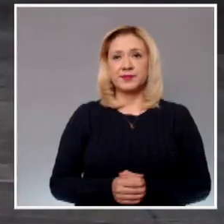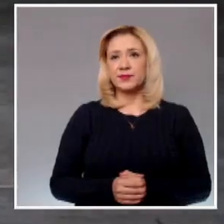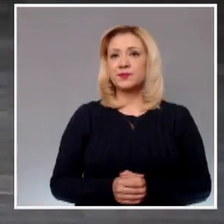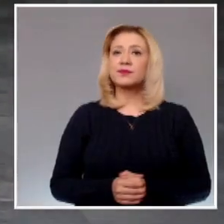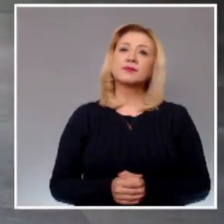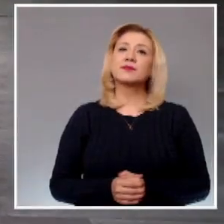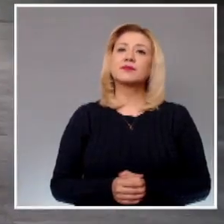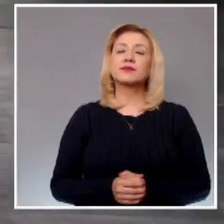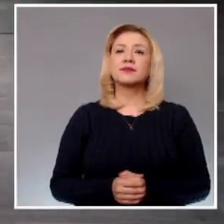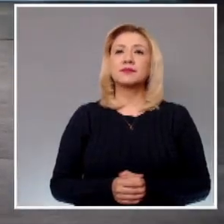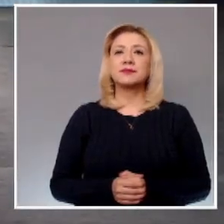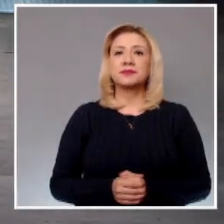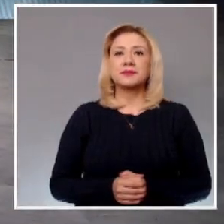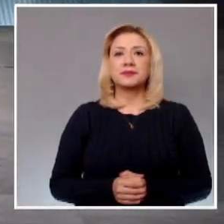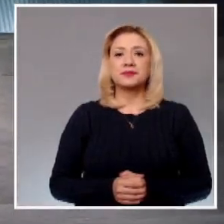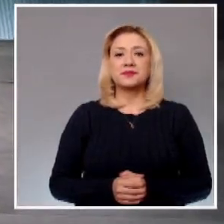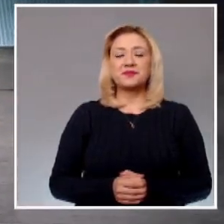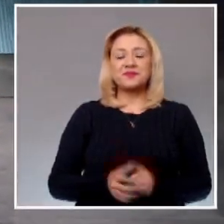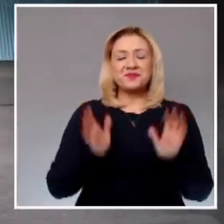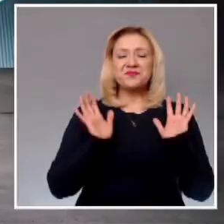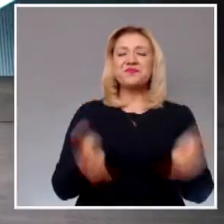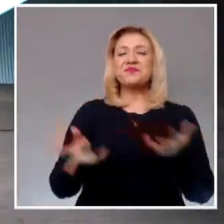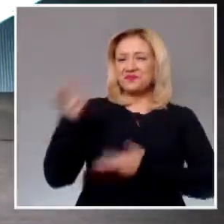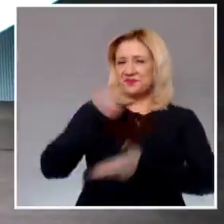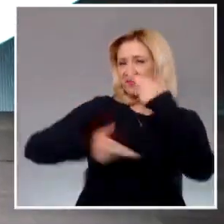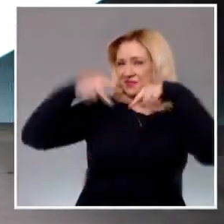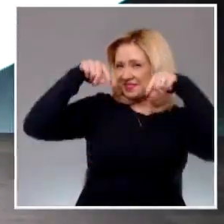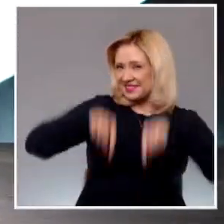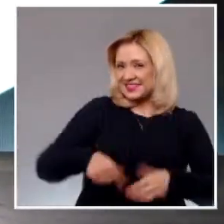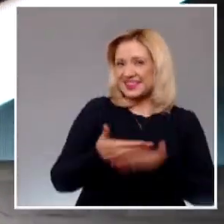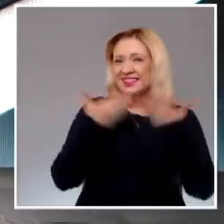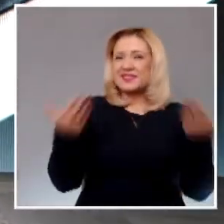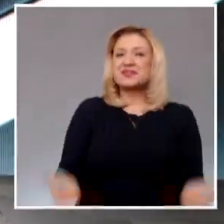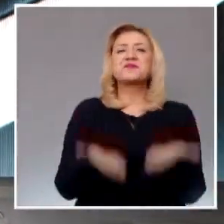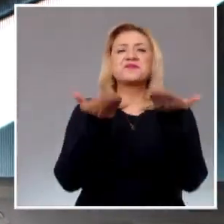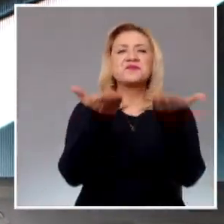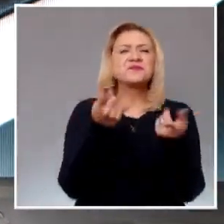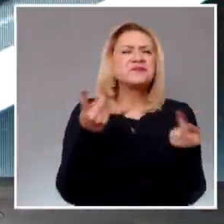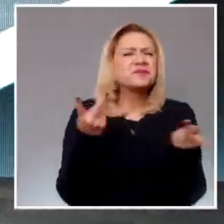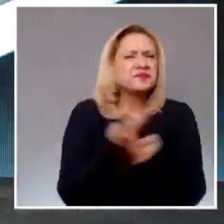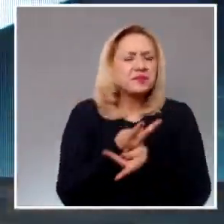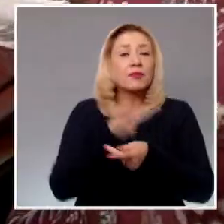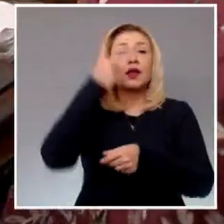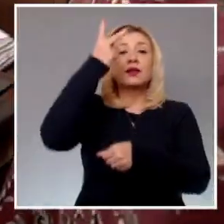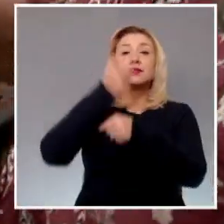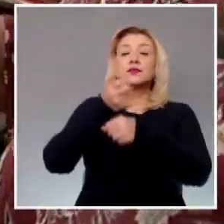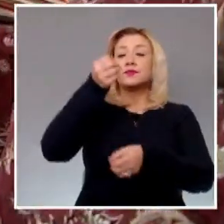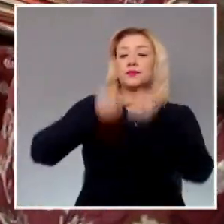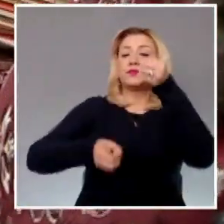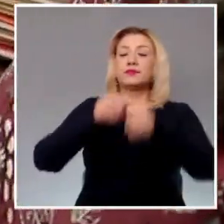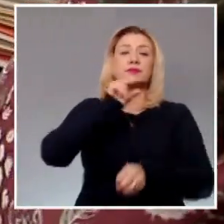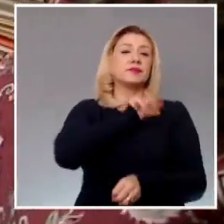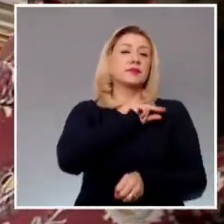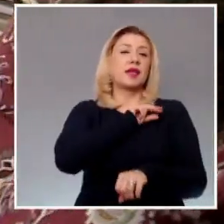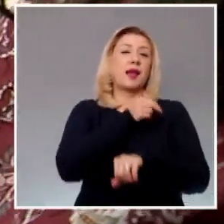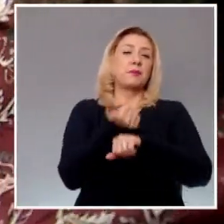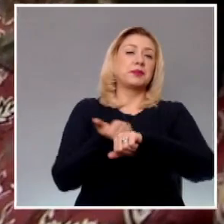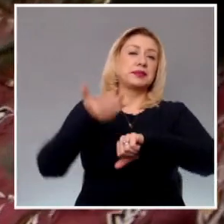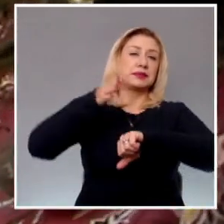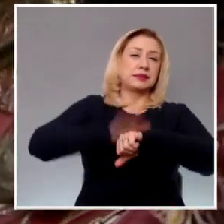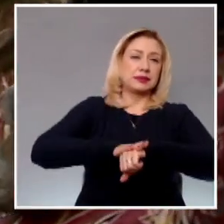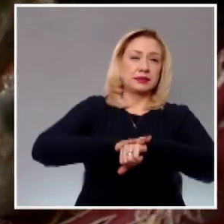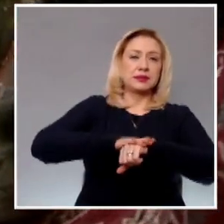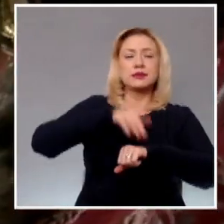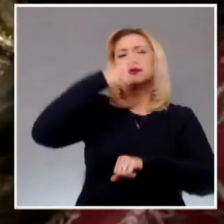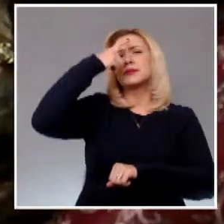Y efectivamente ya estamos de regreso. Vámonos con más información. El segundo tribunal colegiado en materia administrativa del séptimo circuito